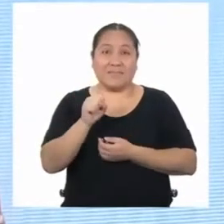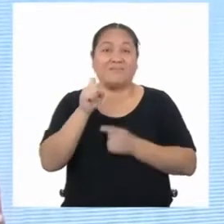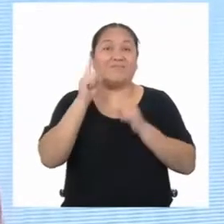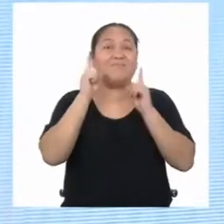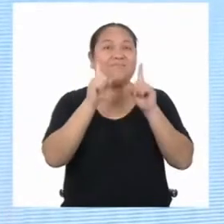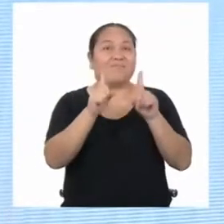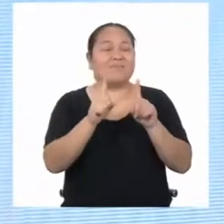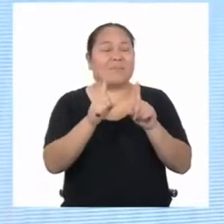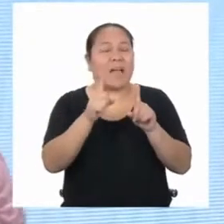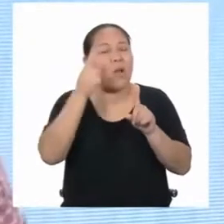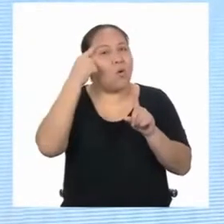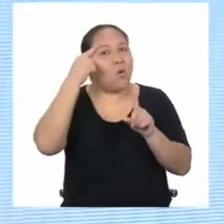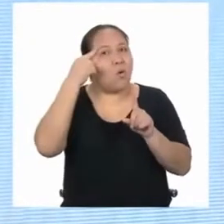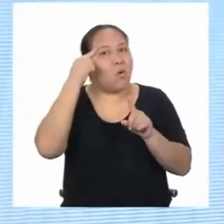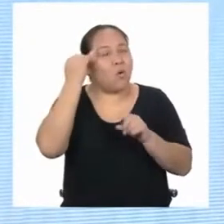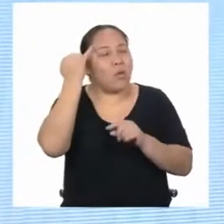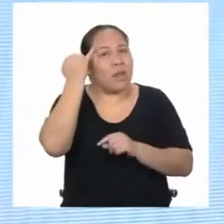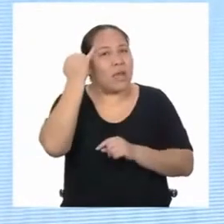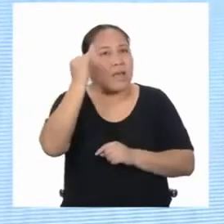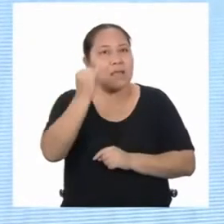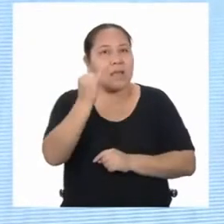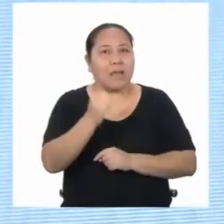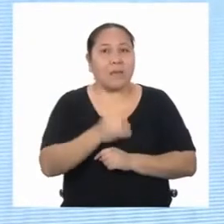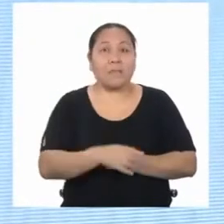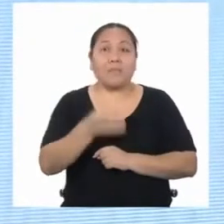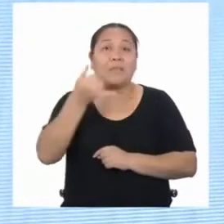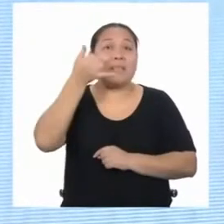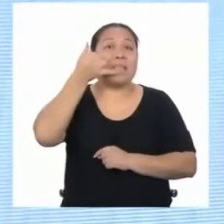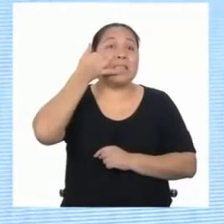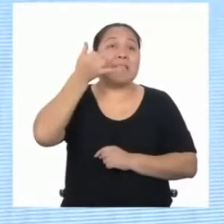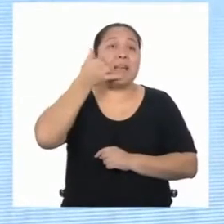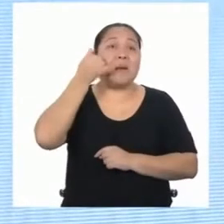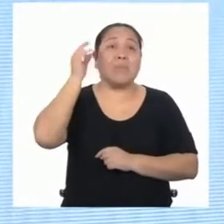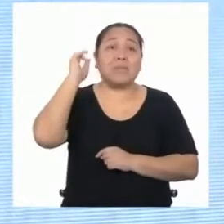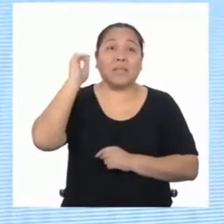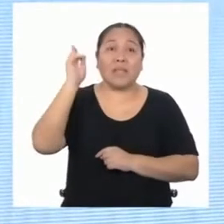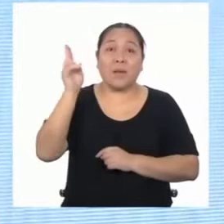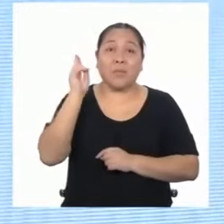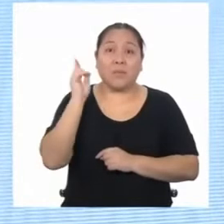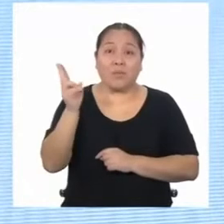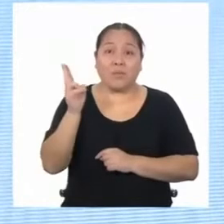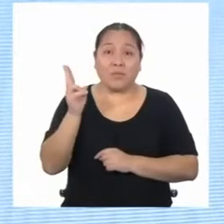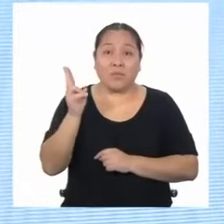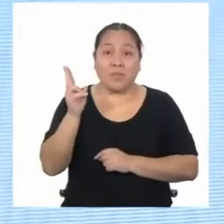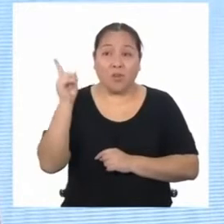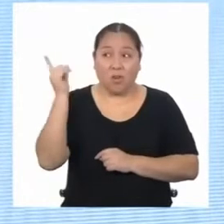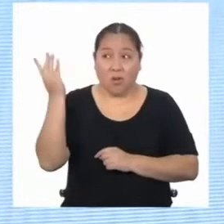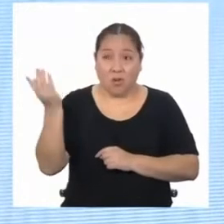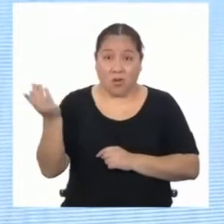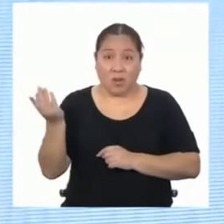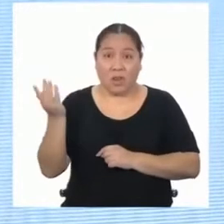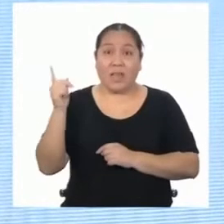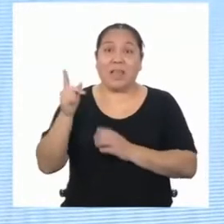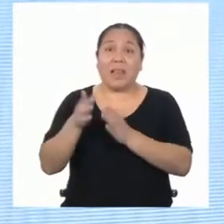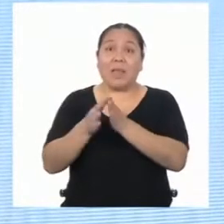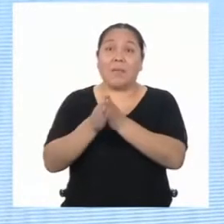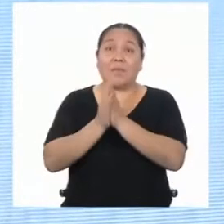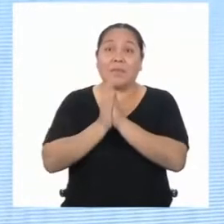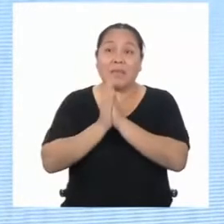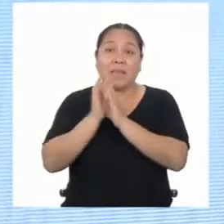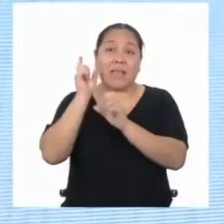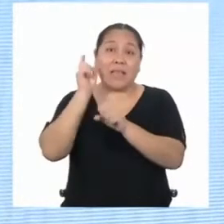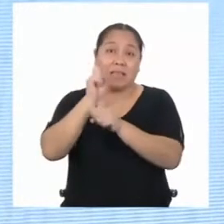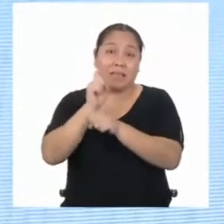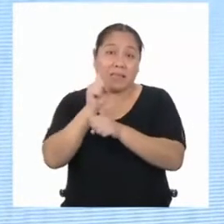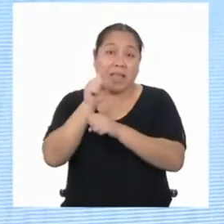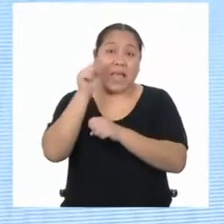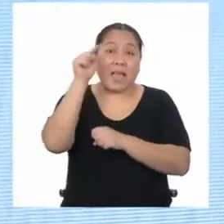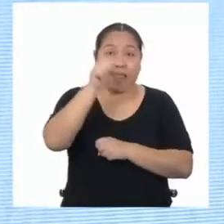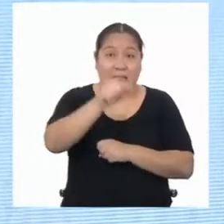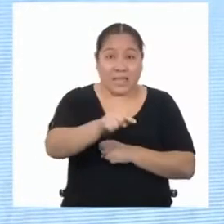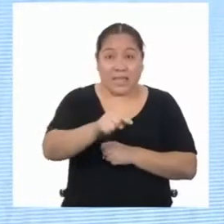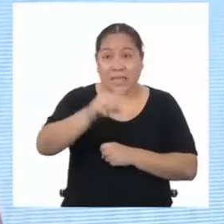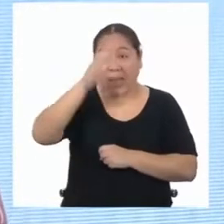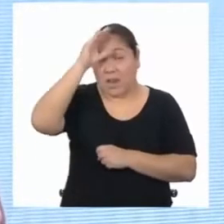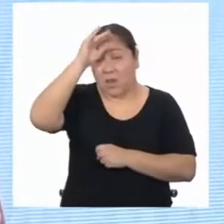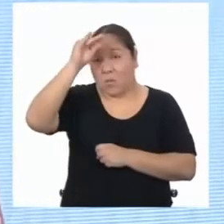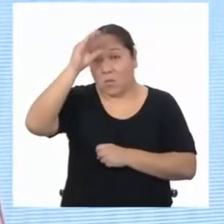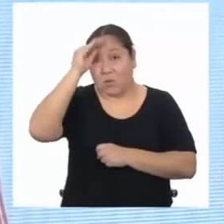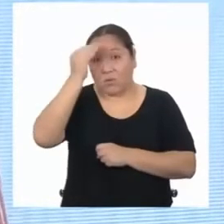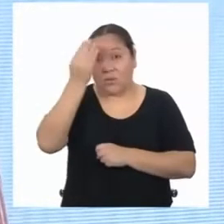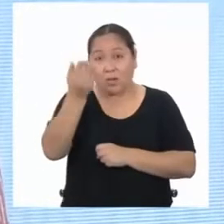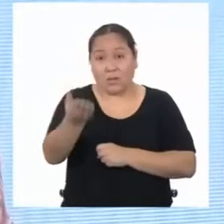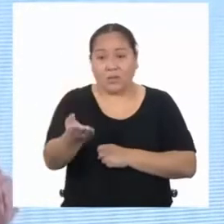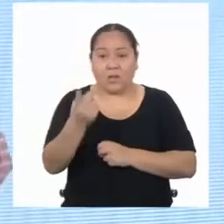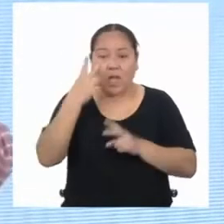Tengo una idea. ¿Por qué no llamas a la profesora y le pides que les enseñe a ti y a las chicas y chicos